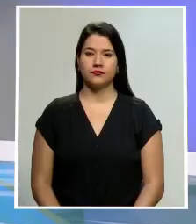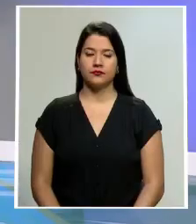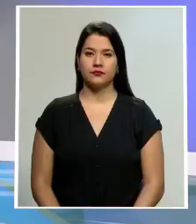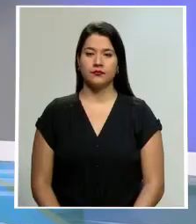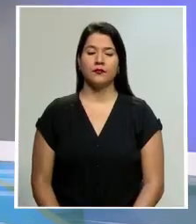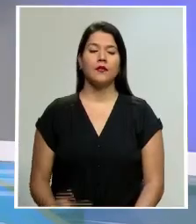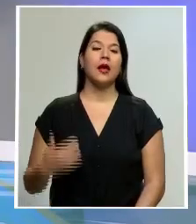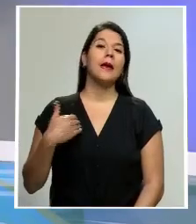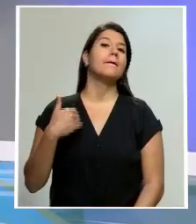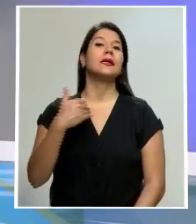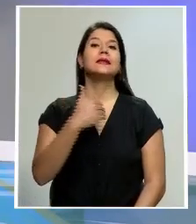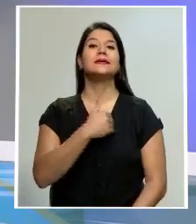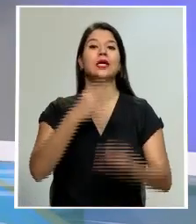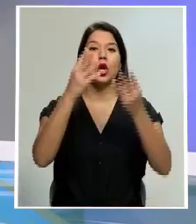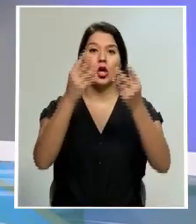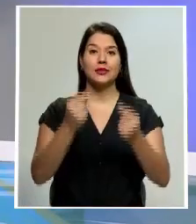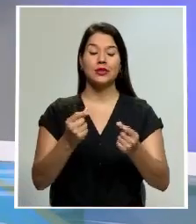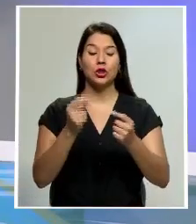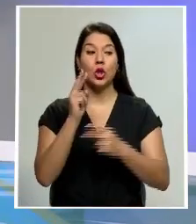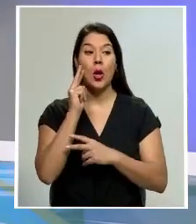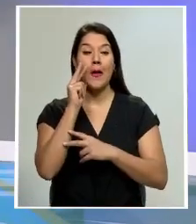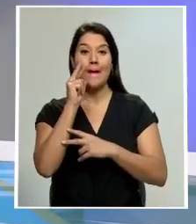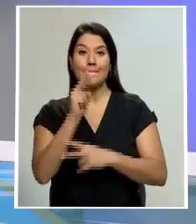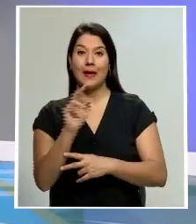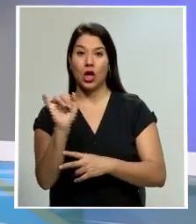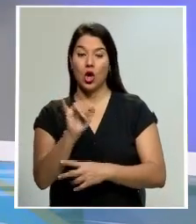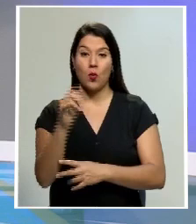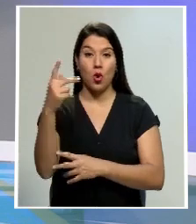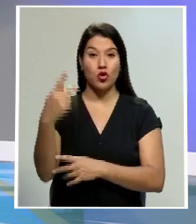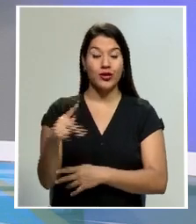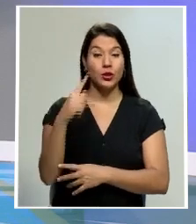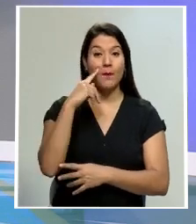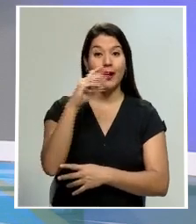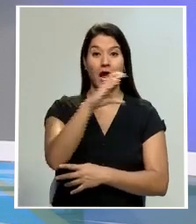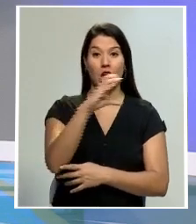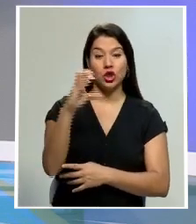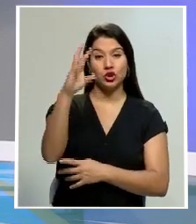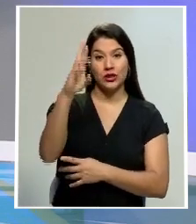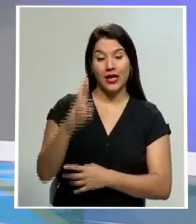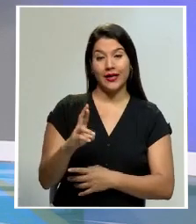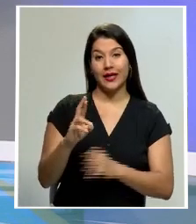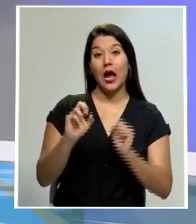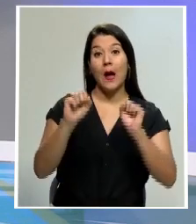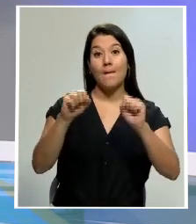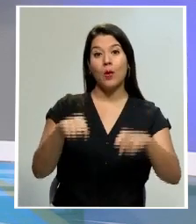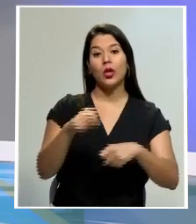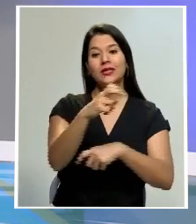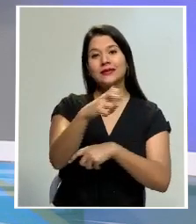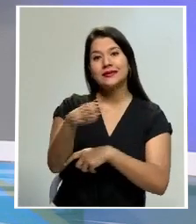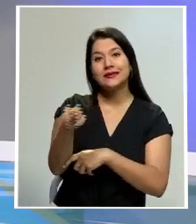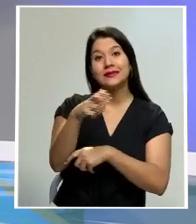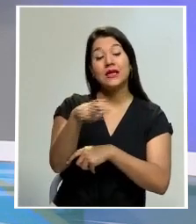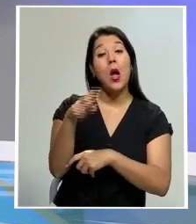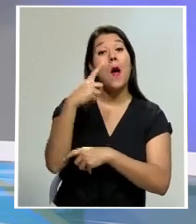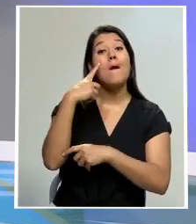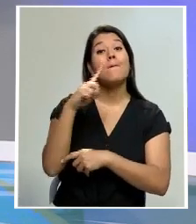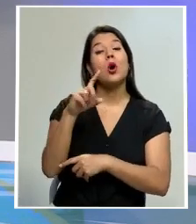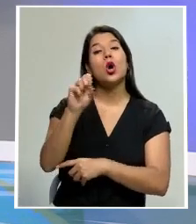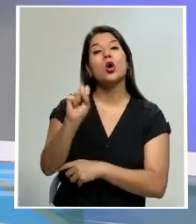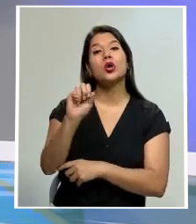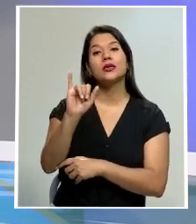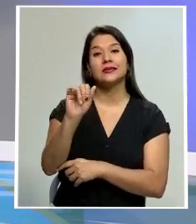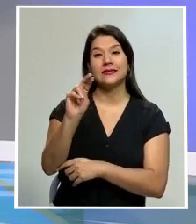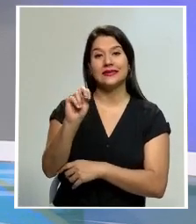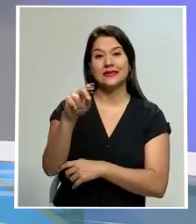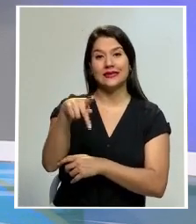El Ministerio de Hacienda ve como una amenaza para las arcas del país las transacciones por medio del SINPE móvil. Esto porque consideran que está